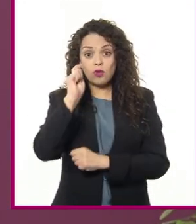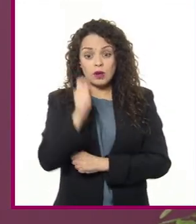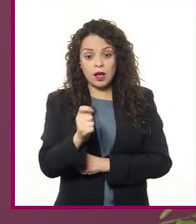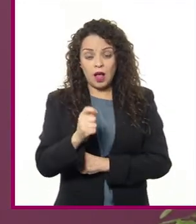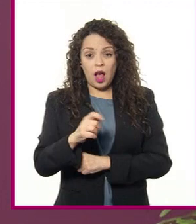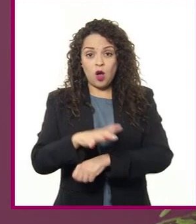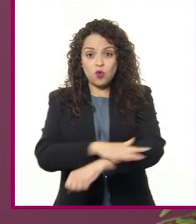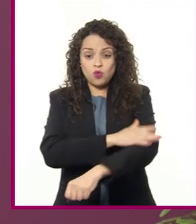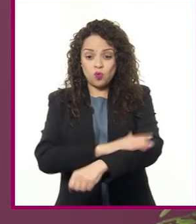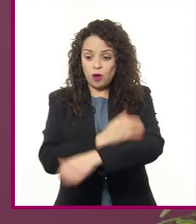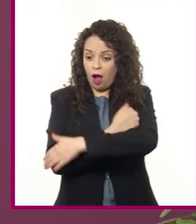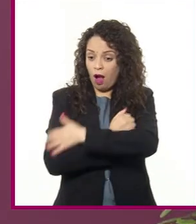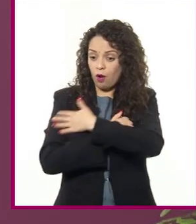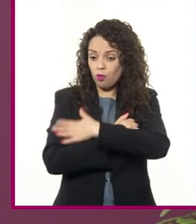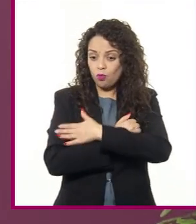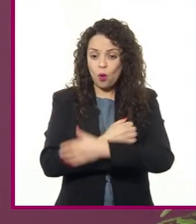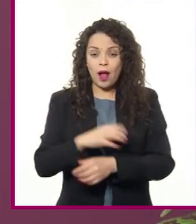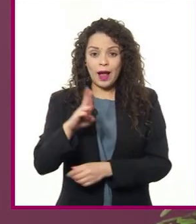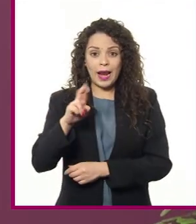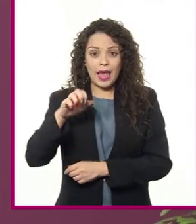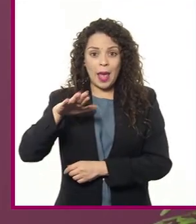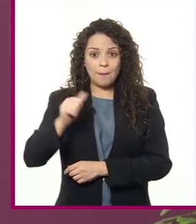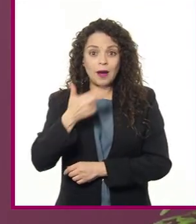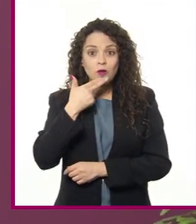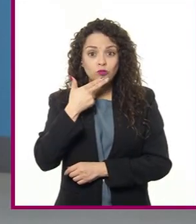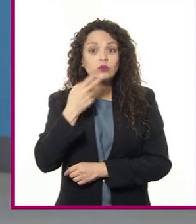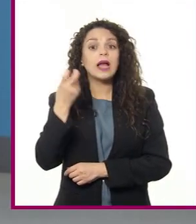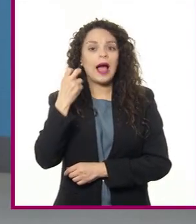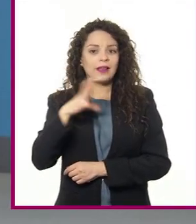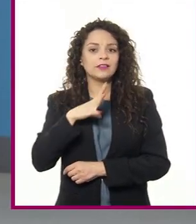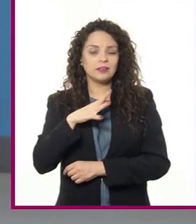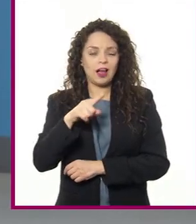corporales que utilizamos contienen esos recursos.